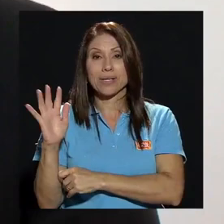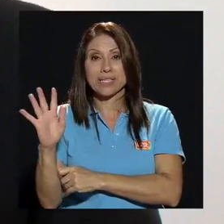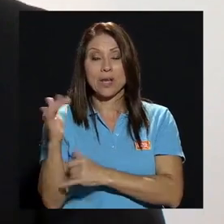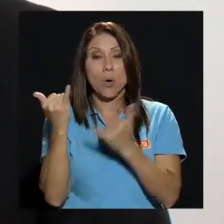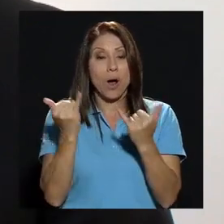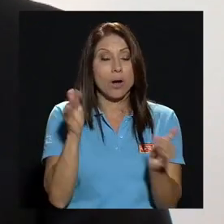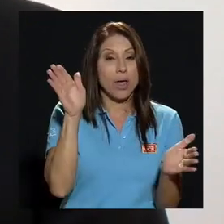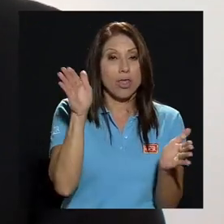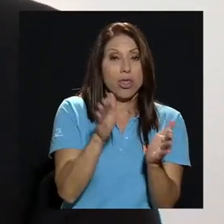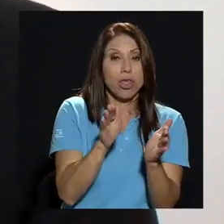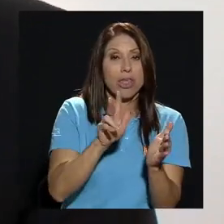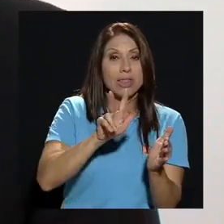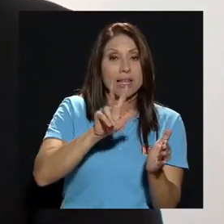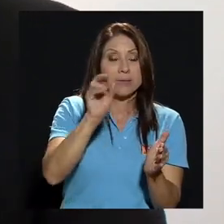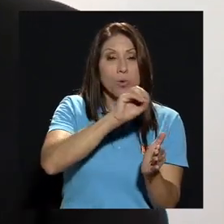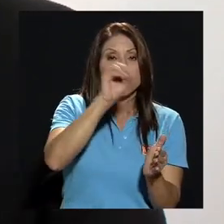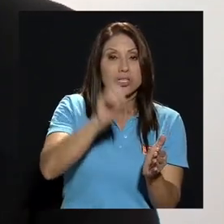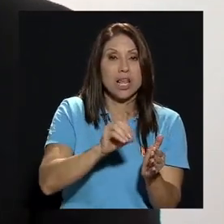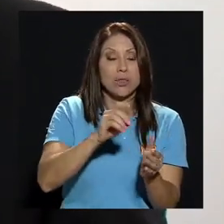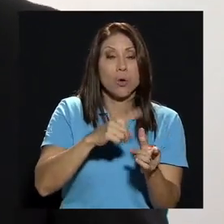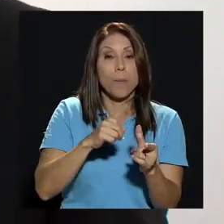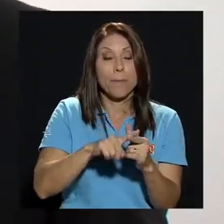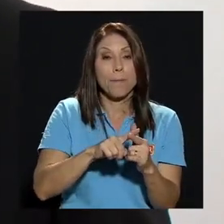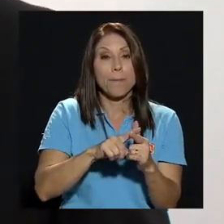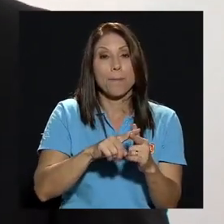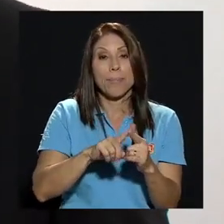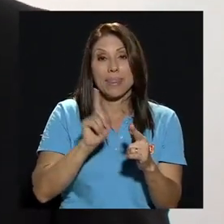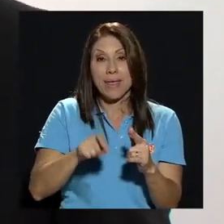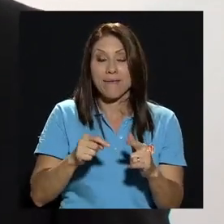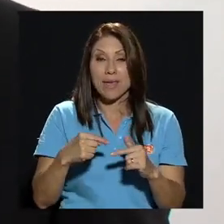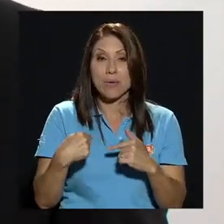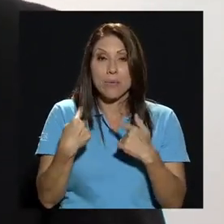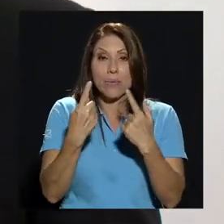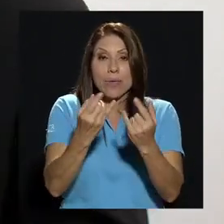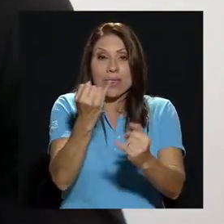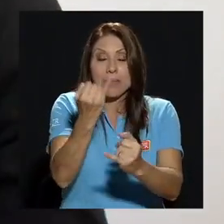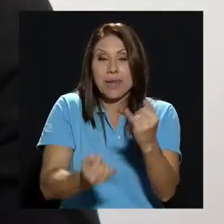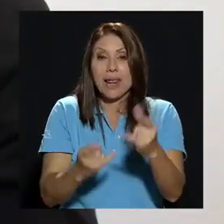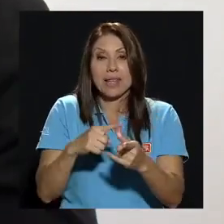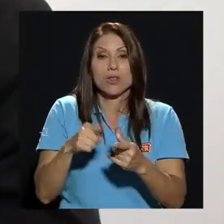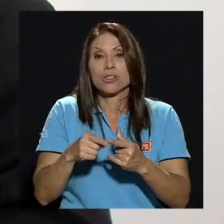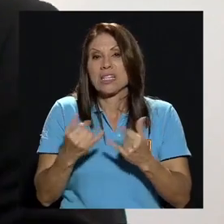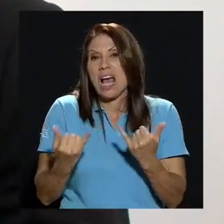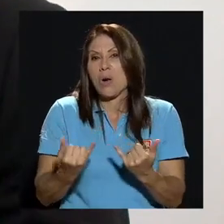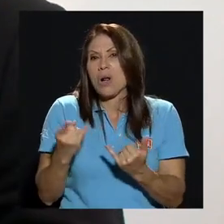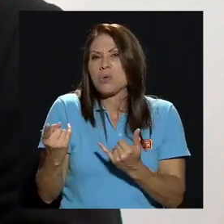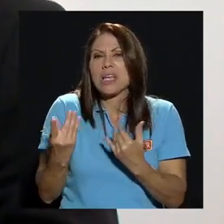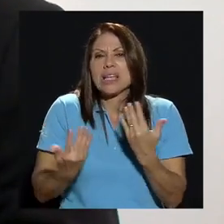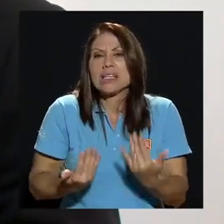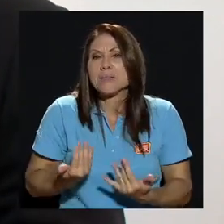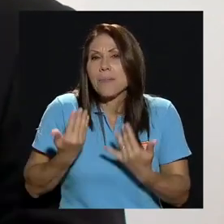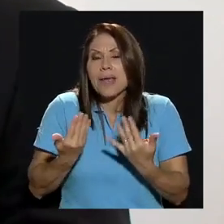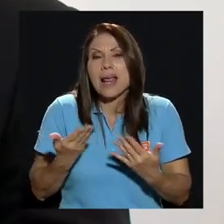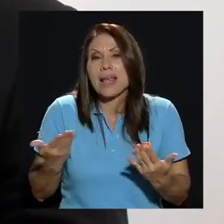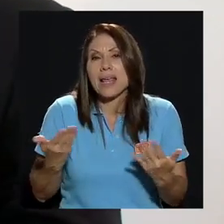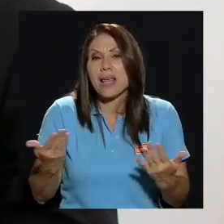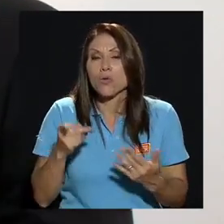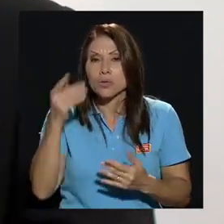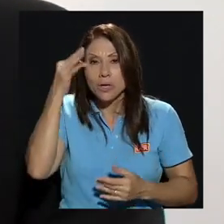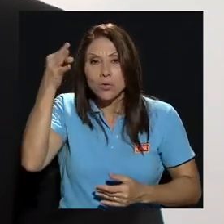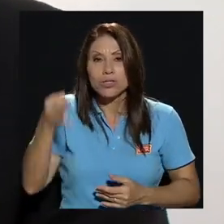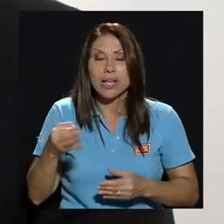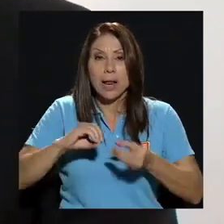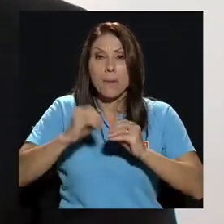determinar cuál es el punto adecuado ¿qué espera usted de esta negociación como un todo y en el tema específico de la anualidad cuál considera usted que sería el